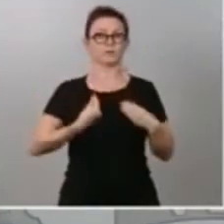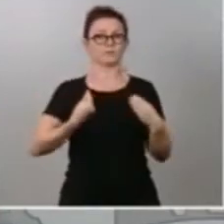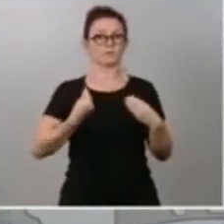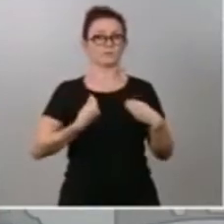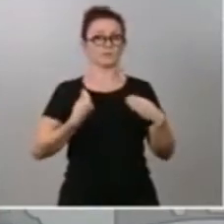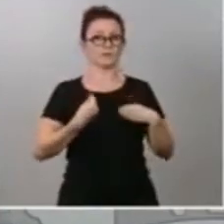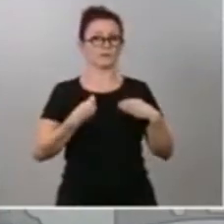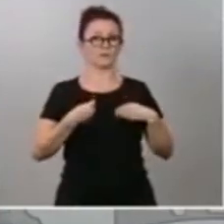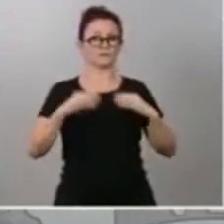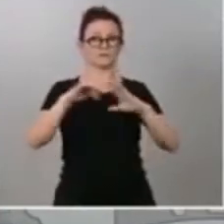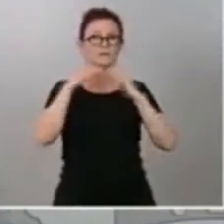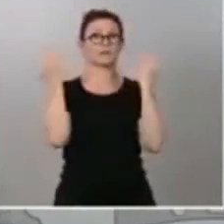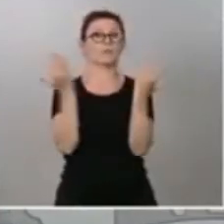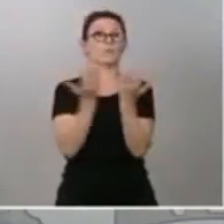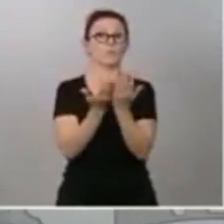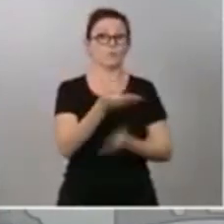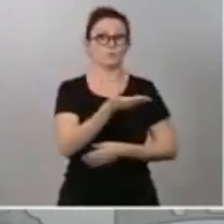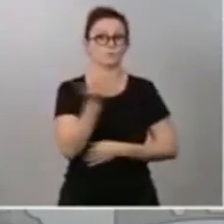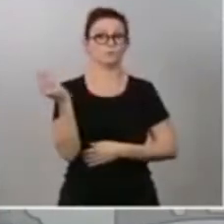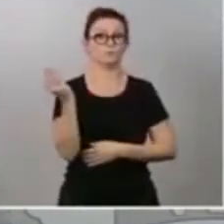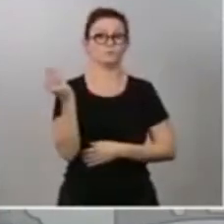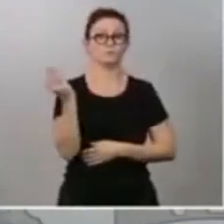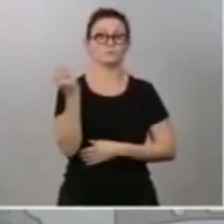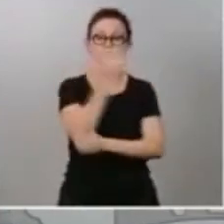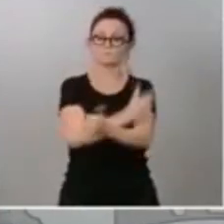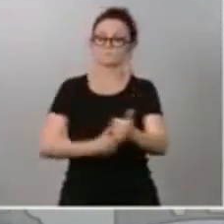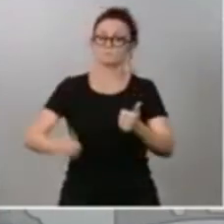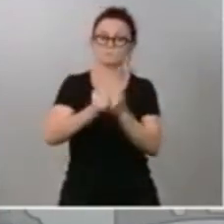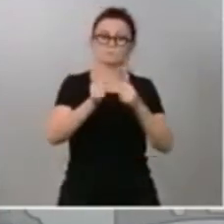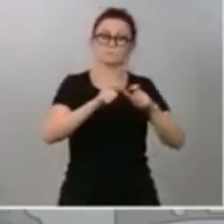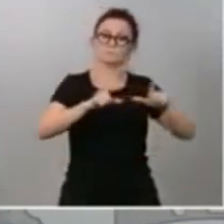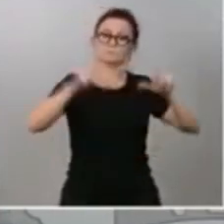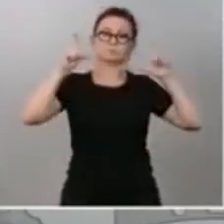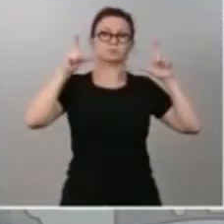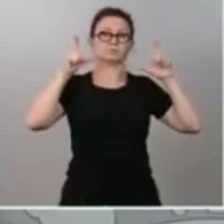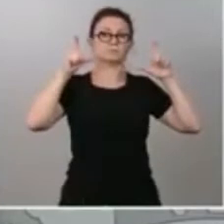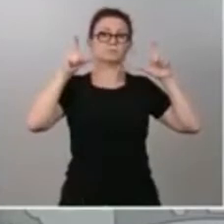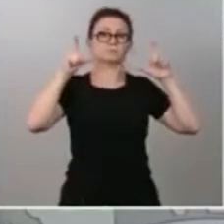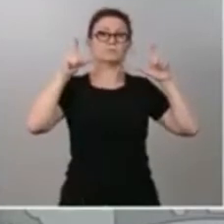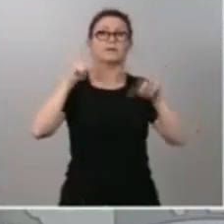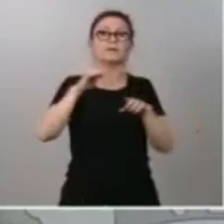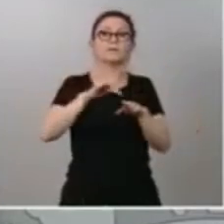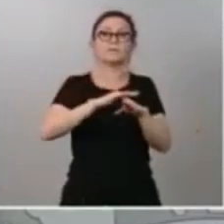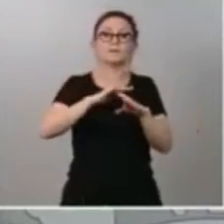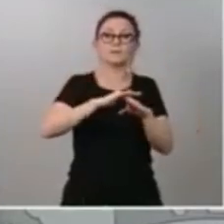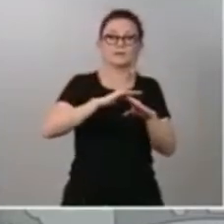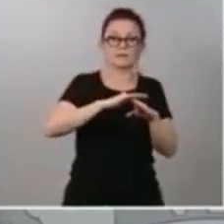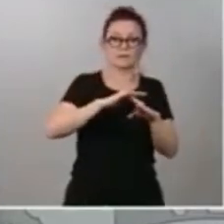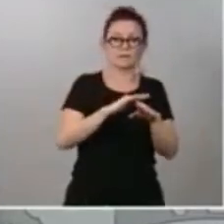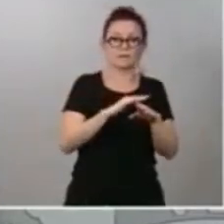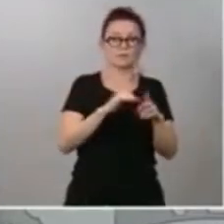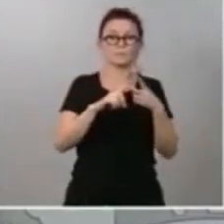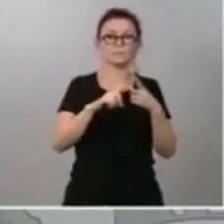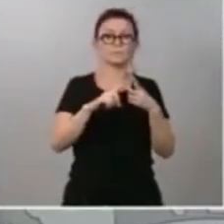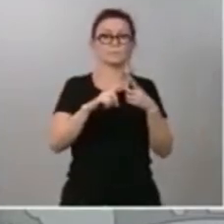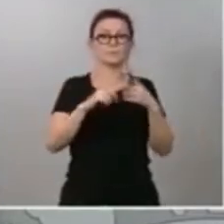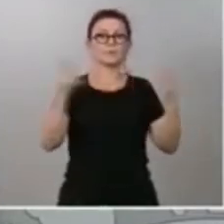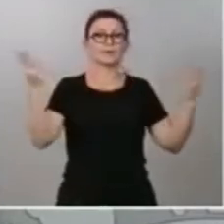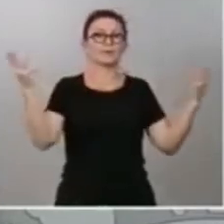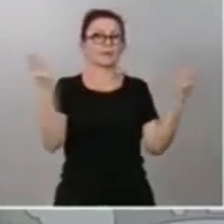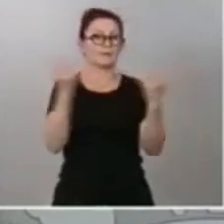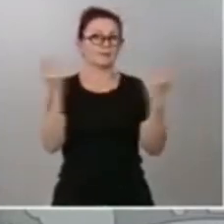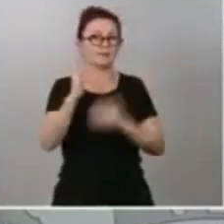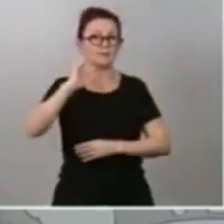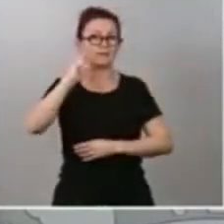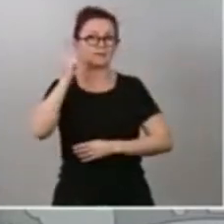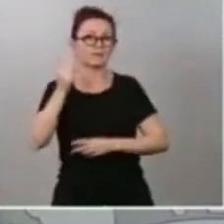y puso en primer plano el papel de la digitalización, la inminencia de la emergencia climática, la necesidad de